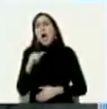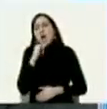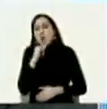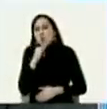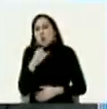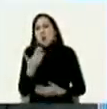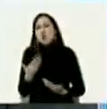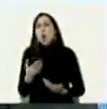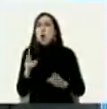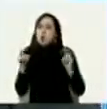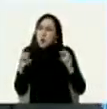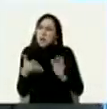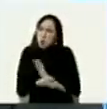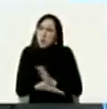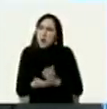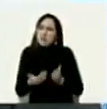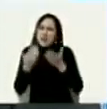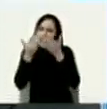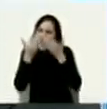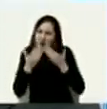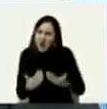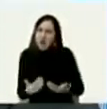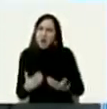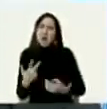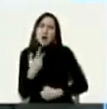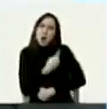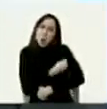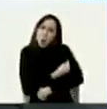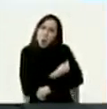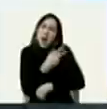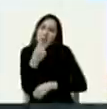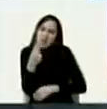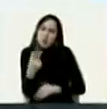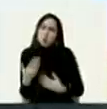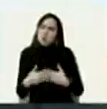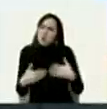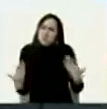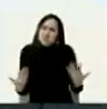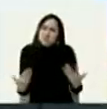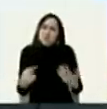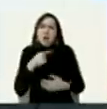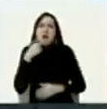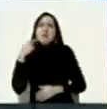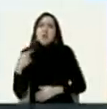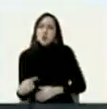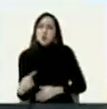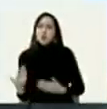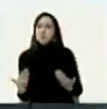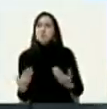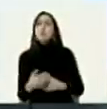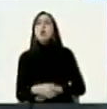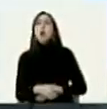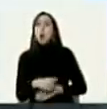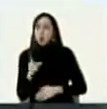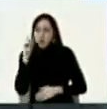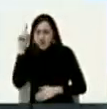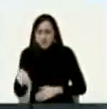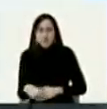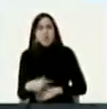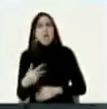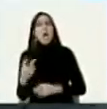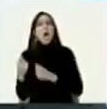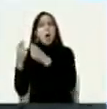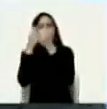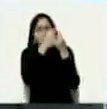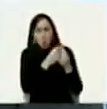nueva con respecto al cronograma de entrega de estas dosis ya que usted también abordó el tema económico